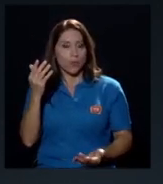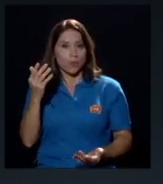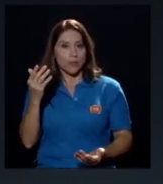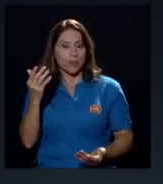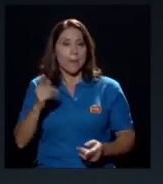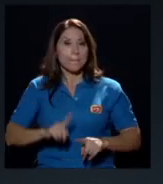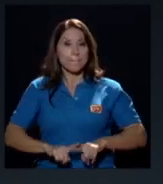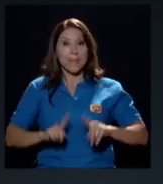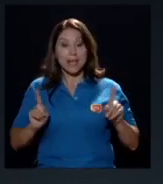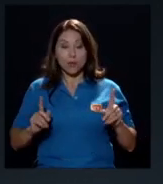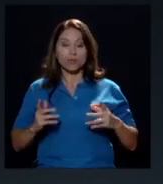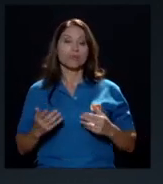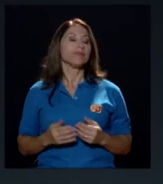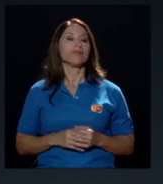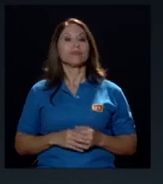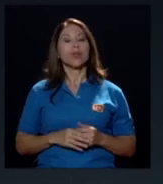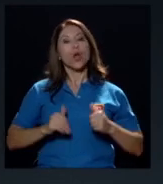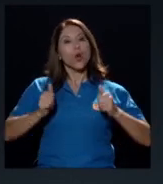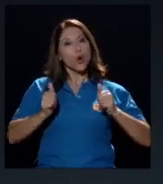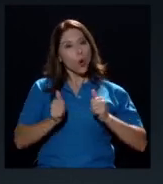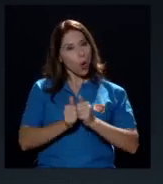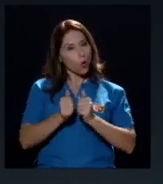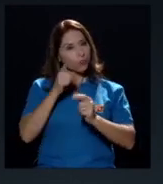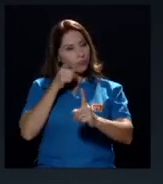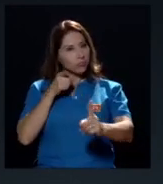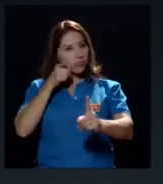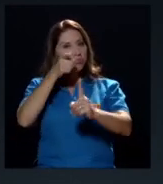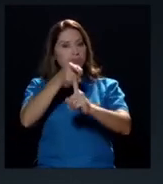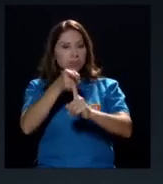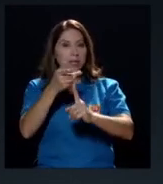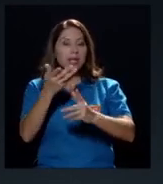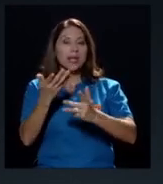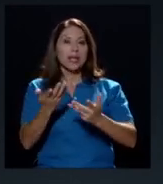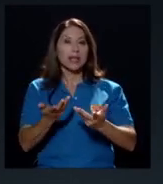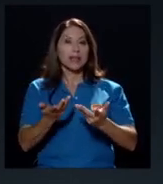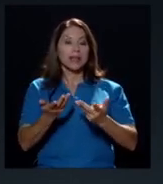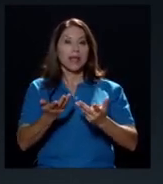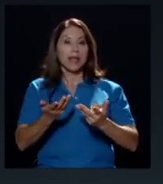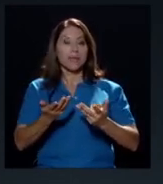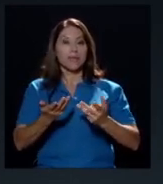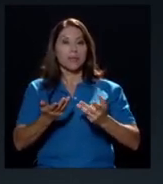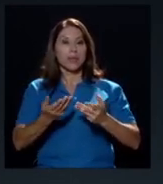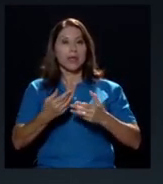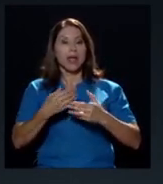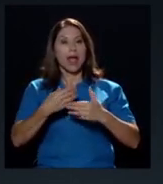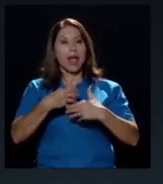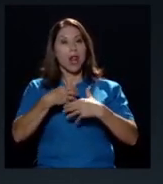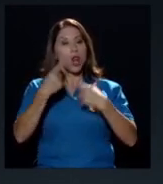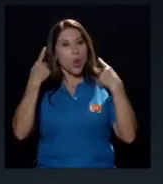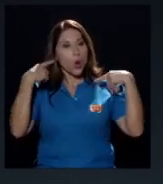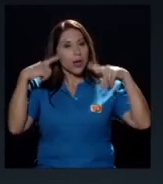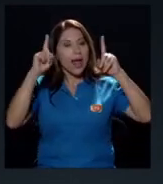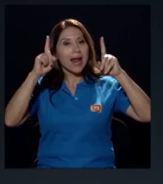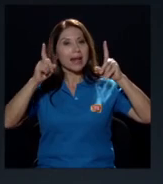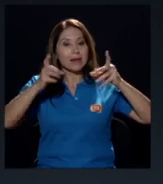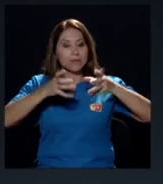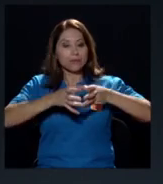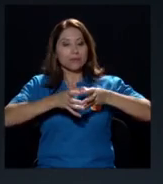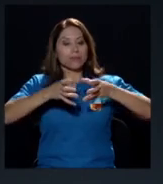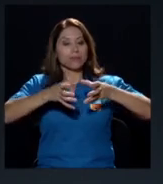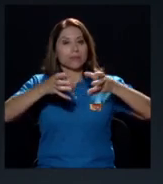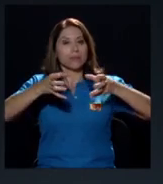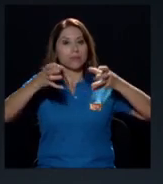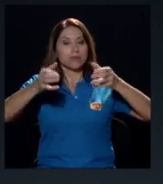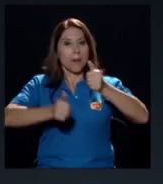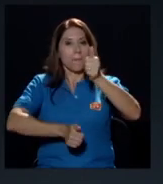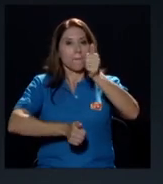pero con el cometido de formar una mayoría que se sostenga